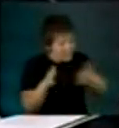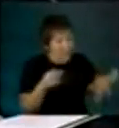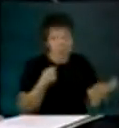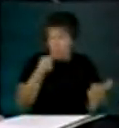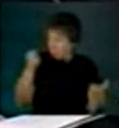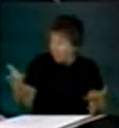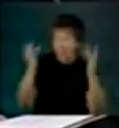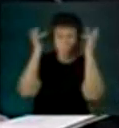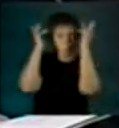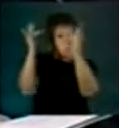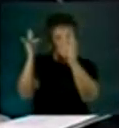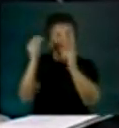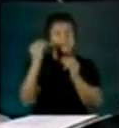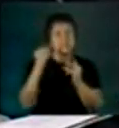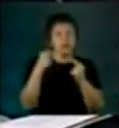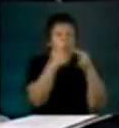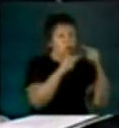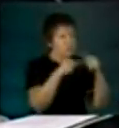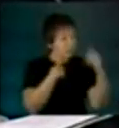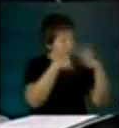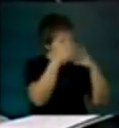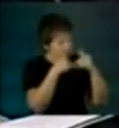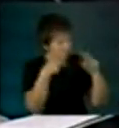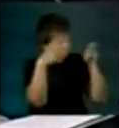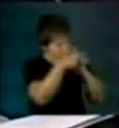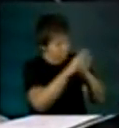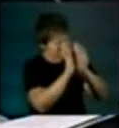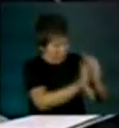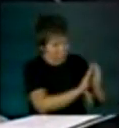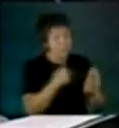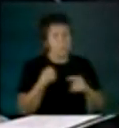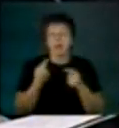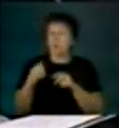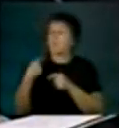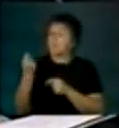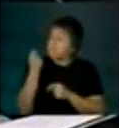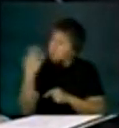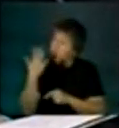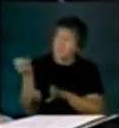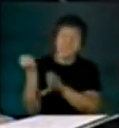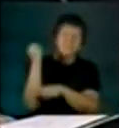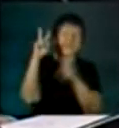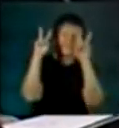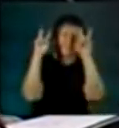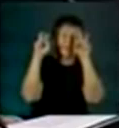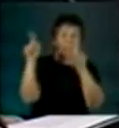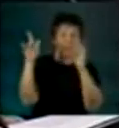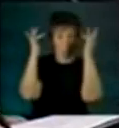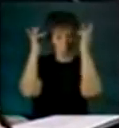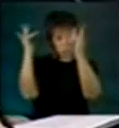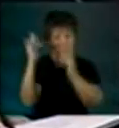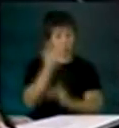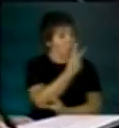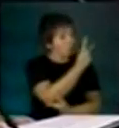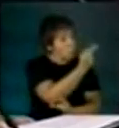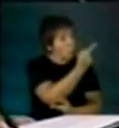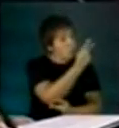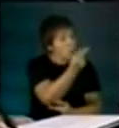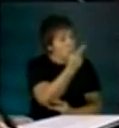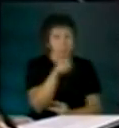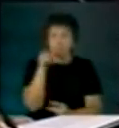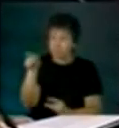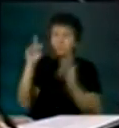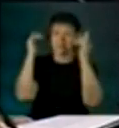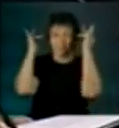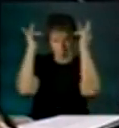vamos a negar? ¿Qué obras dejarán de hacerse? ¿Con cuántos no habrá que pagar el gran